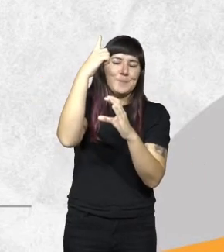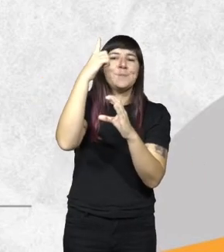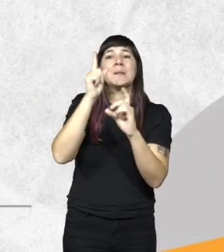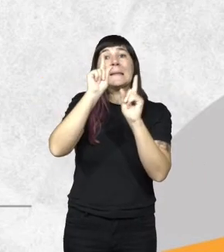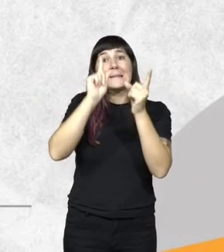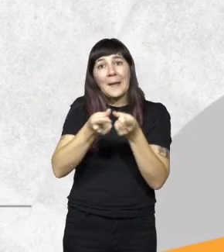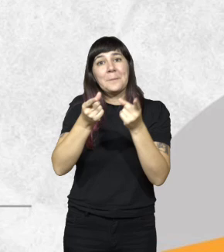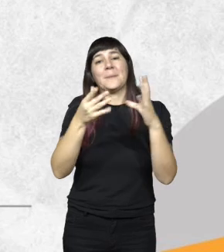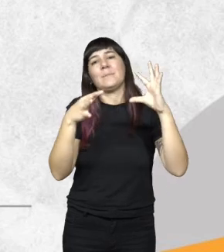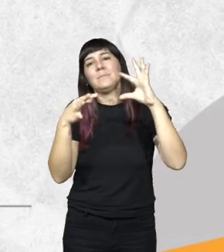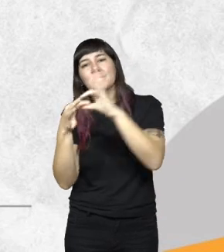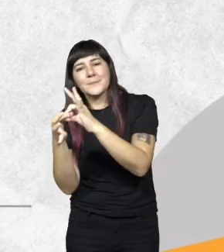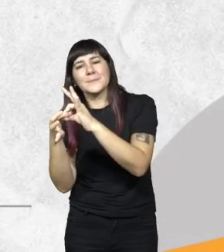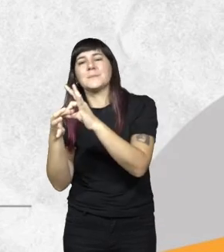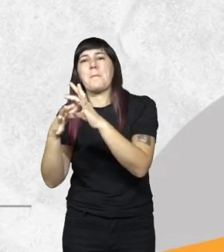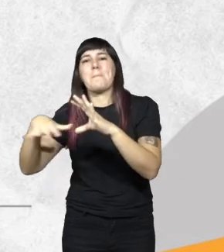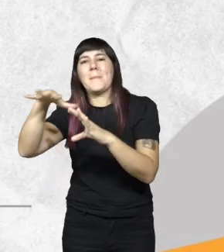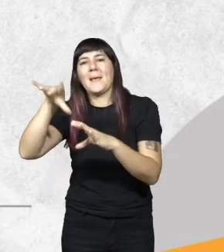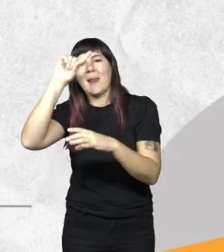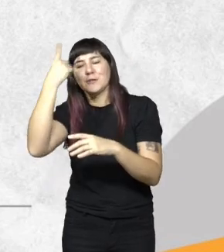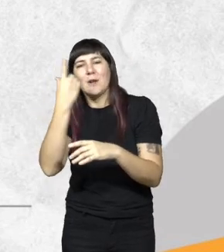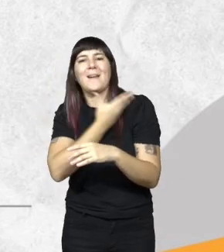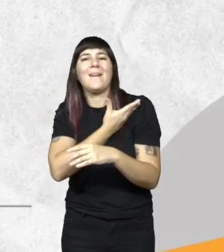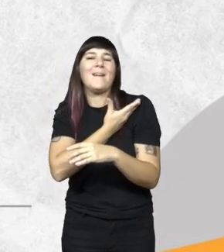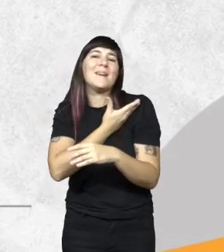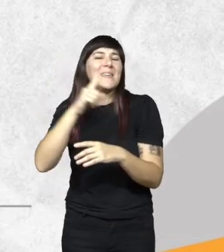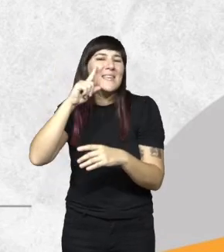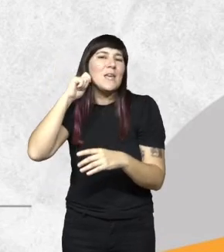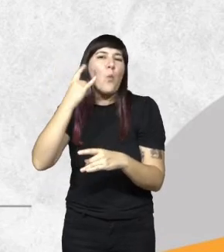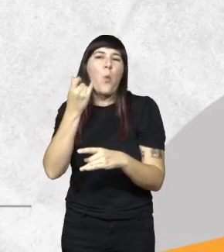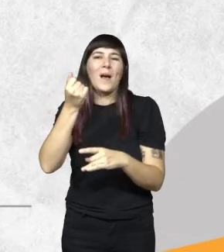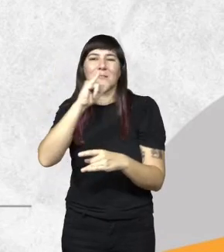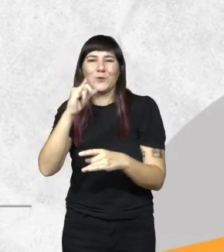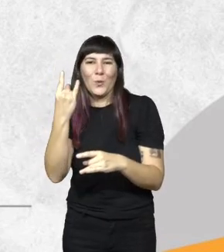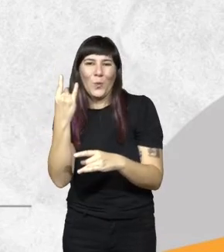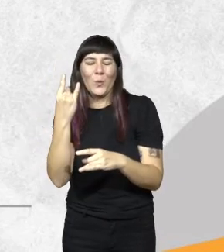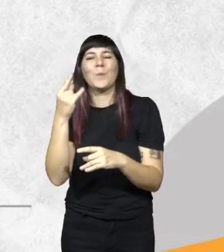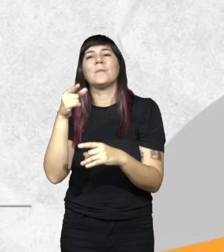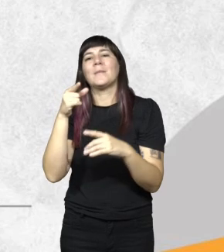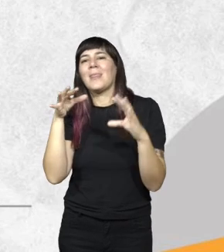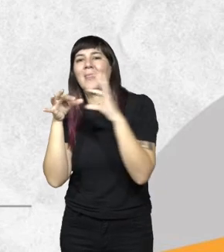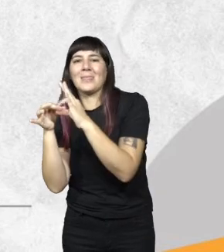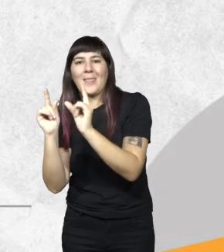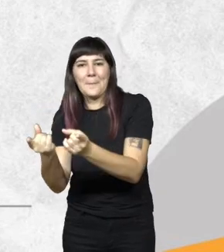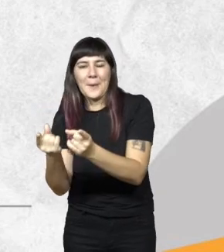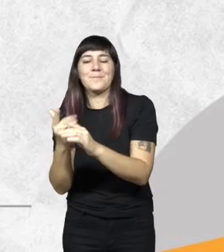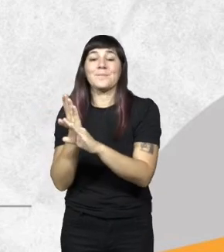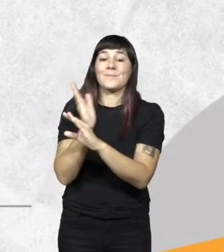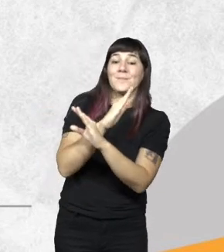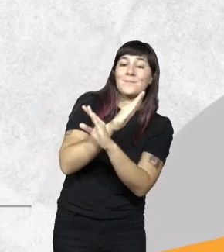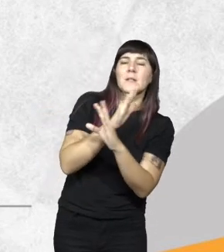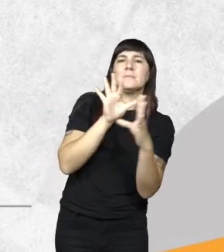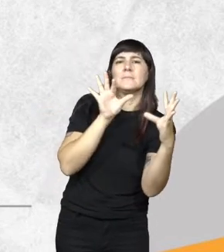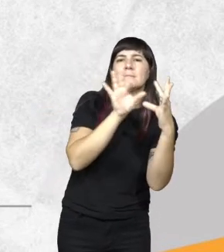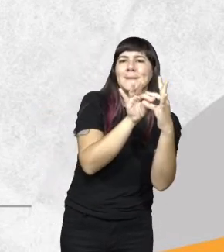con el parque nacional Fos de Iguazú y en el tramo en el tramo este se